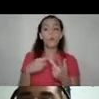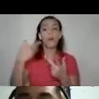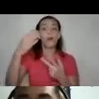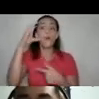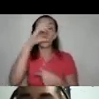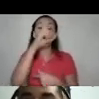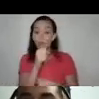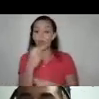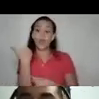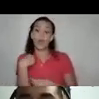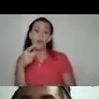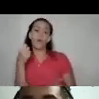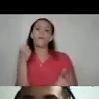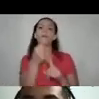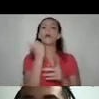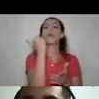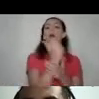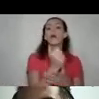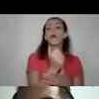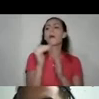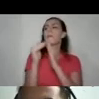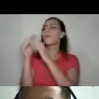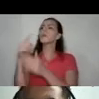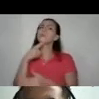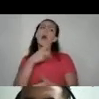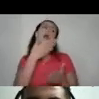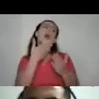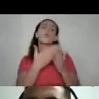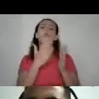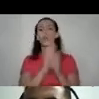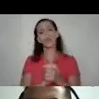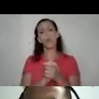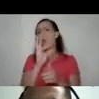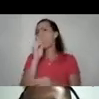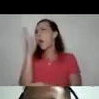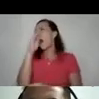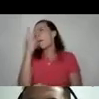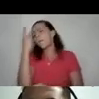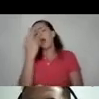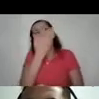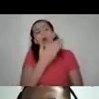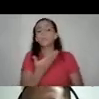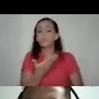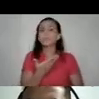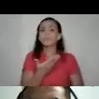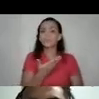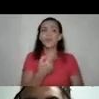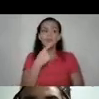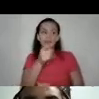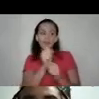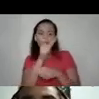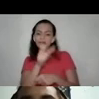el hombre la mató y ¿qué es lo que dicen los vecinos? pero era tan bueno jamás nos imaginamos ¿verdad? que él iba a ser así